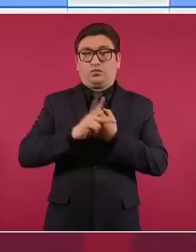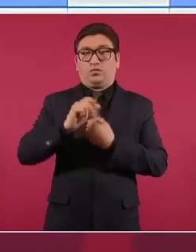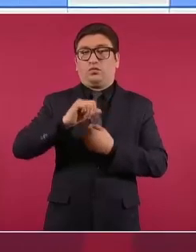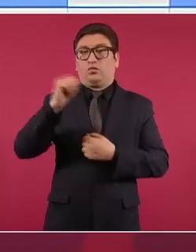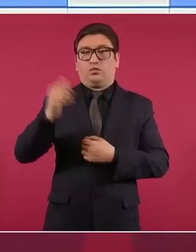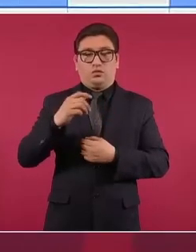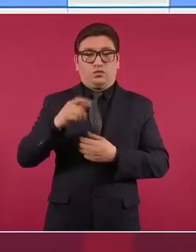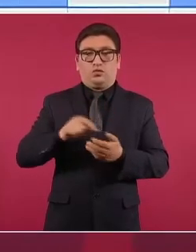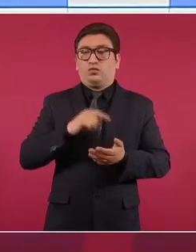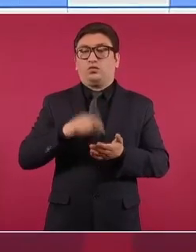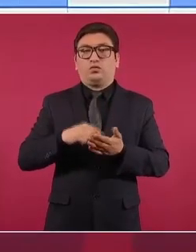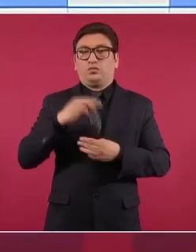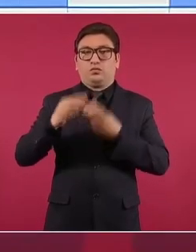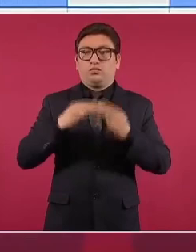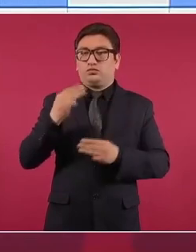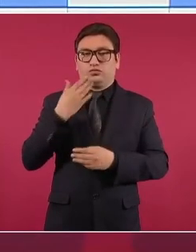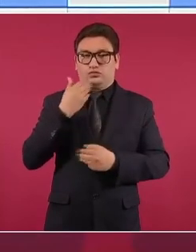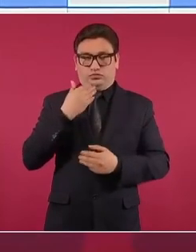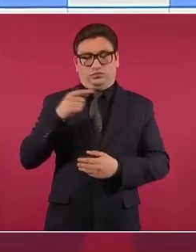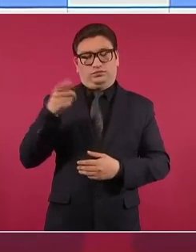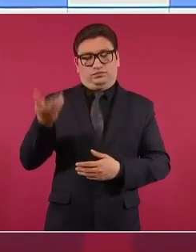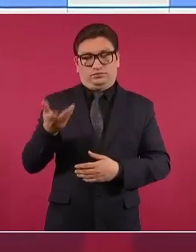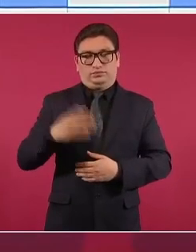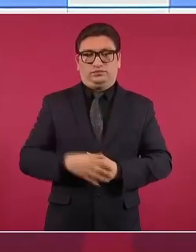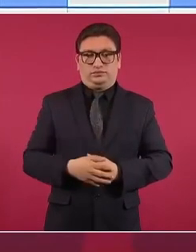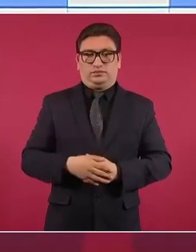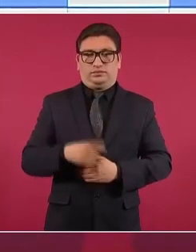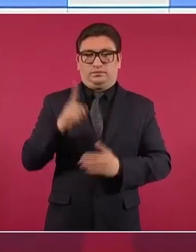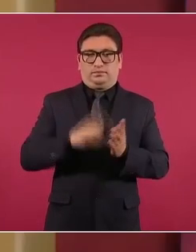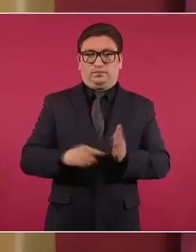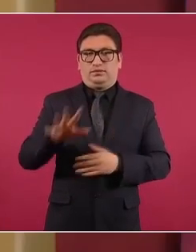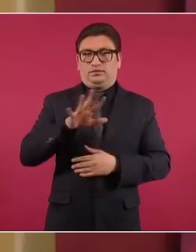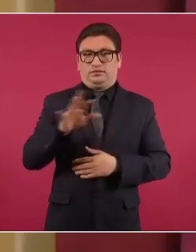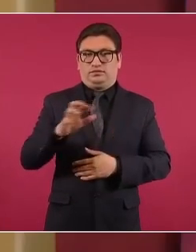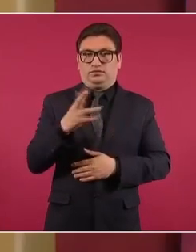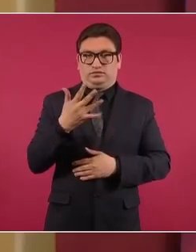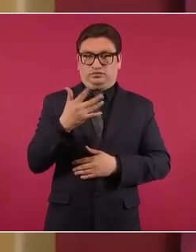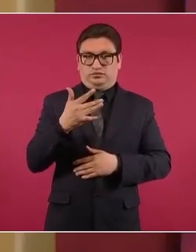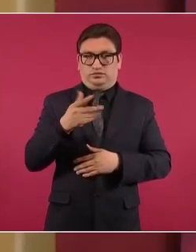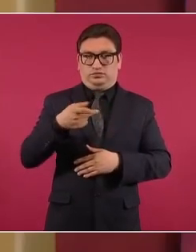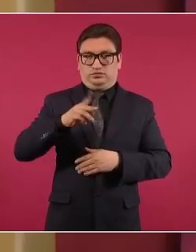de mil 550 kilómetros.